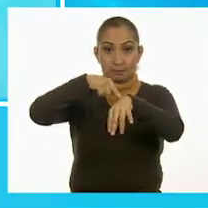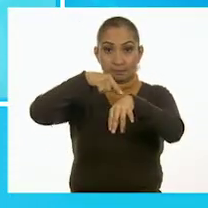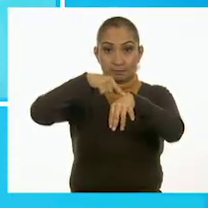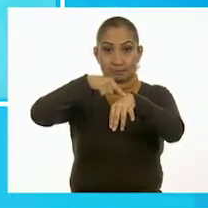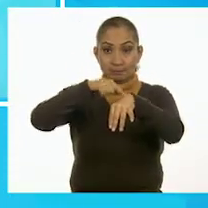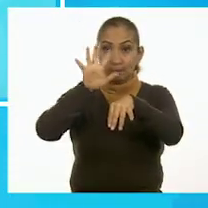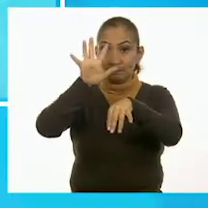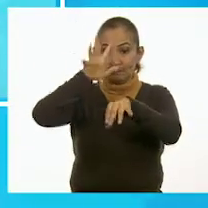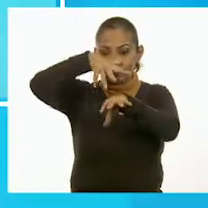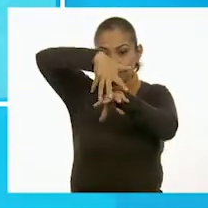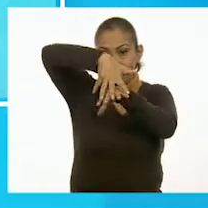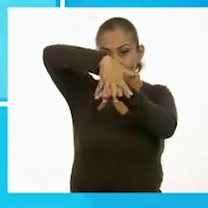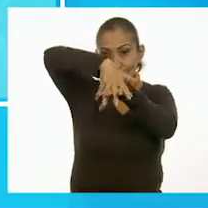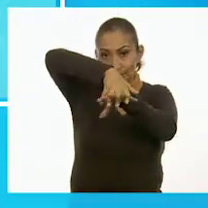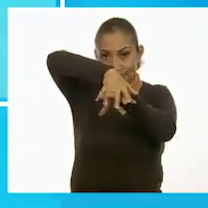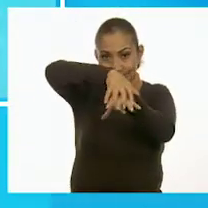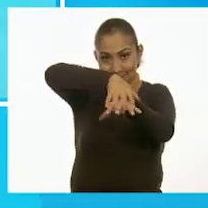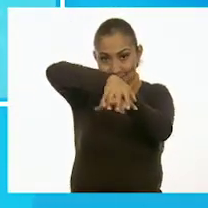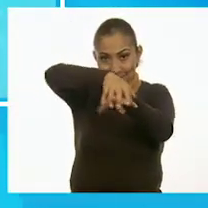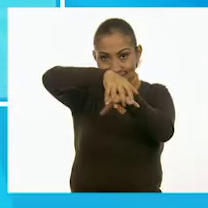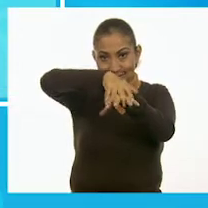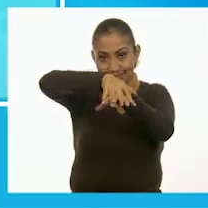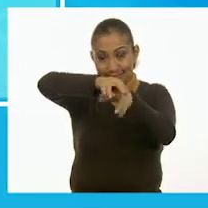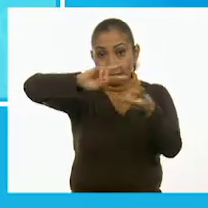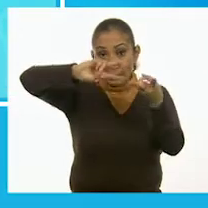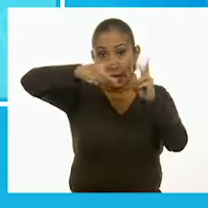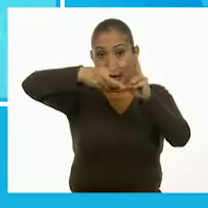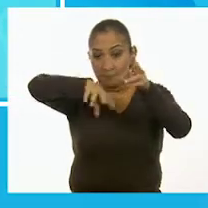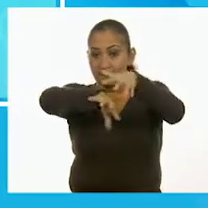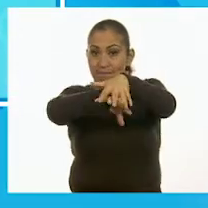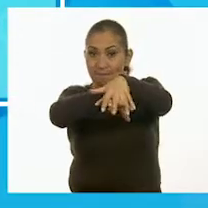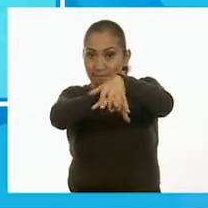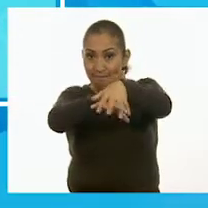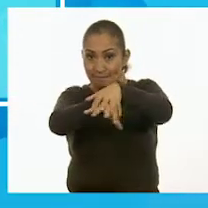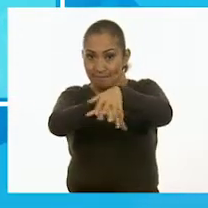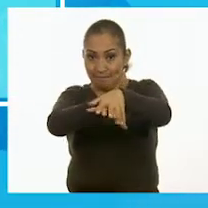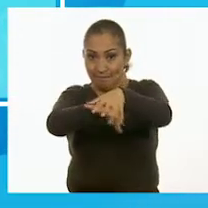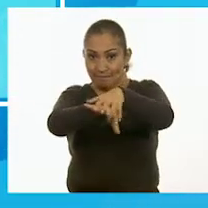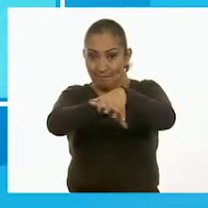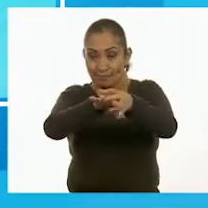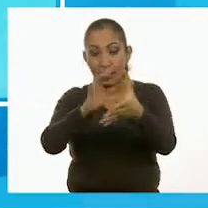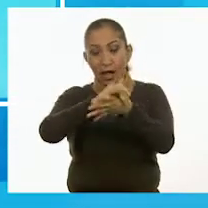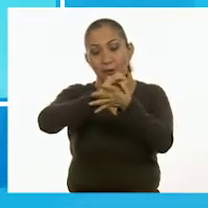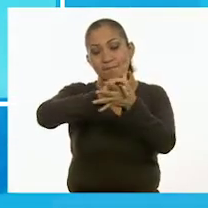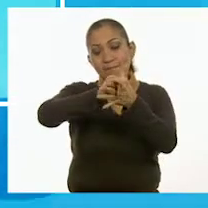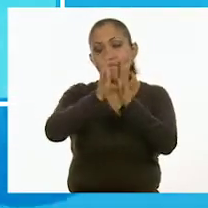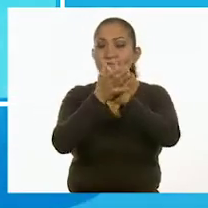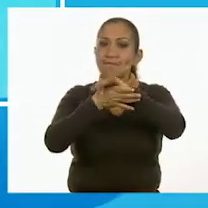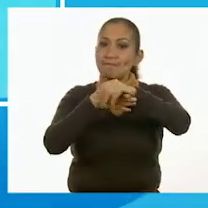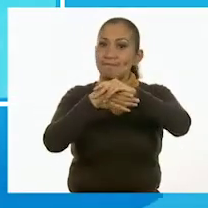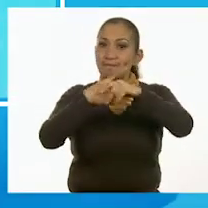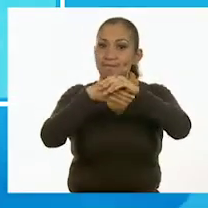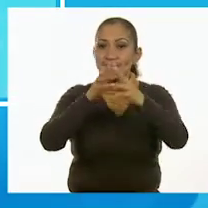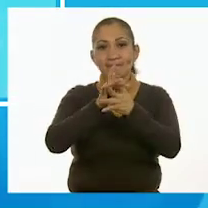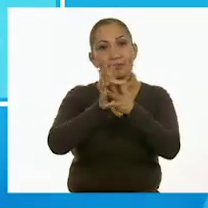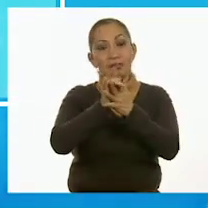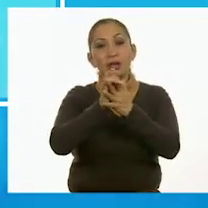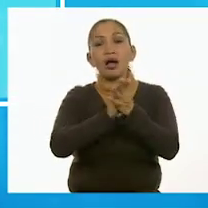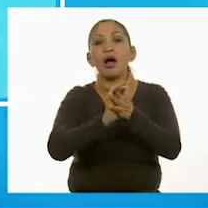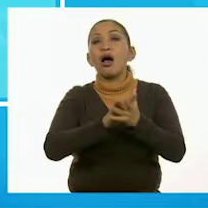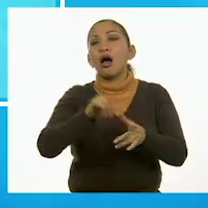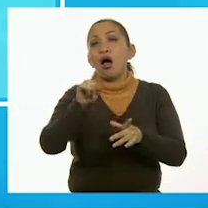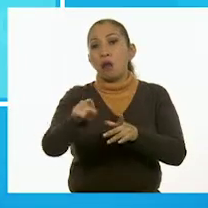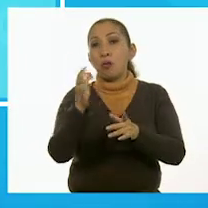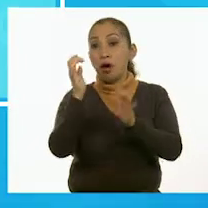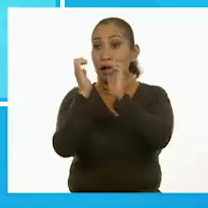dorso de la otra entrelazando los dedos. Repite lo mismo con la otra mano. Frota los dedos. Ahora,